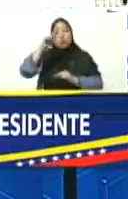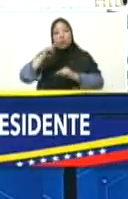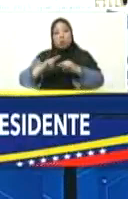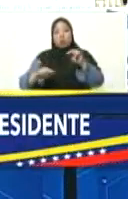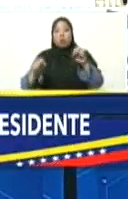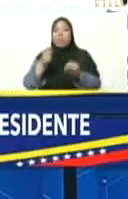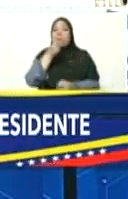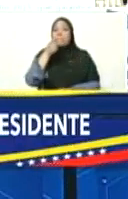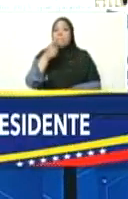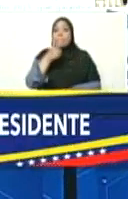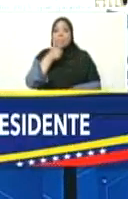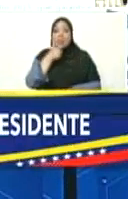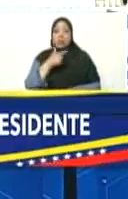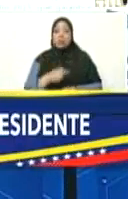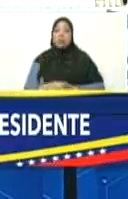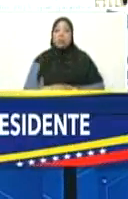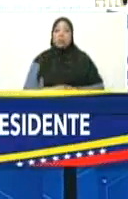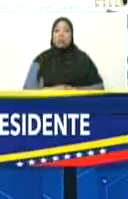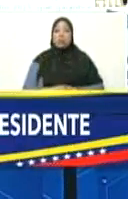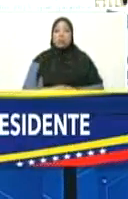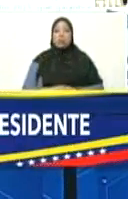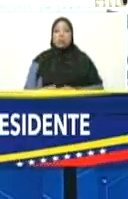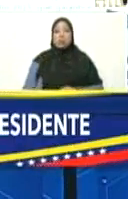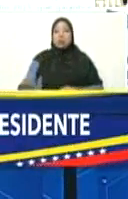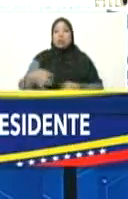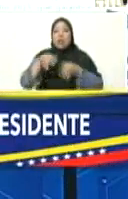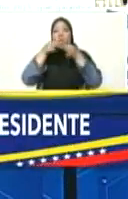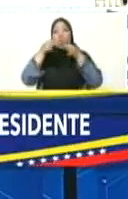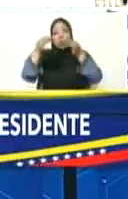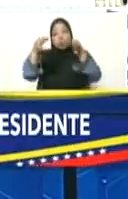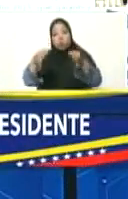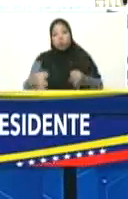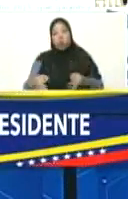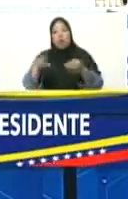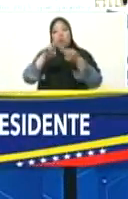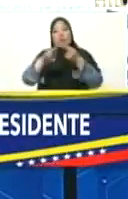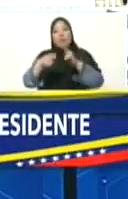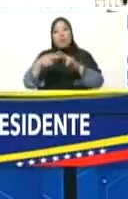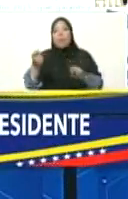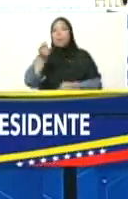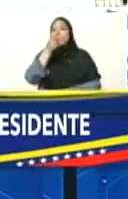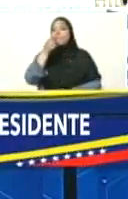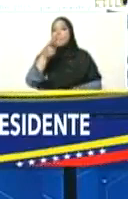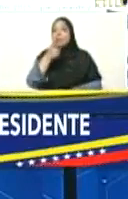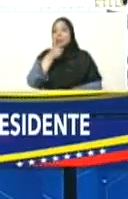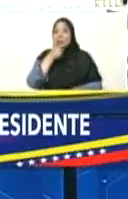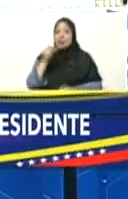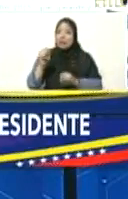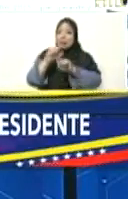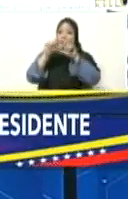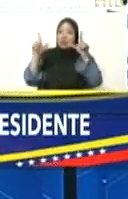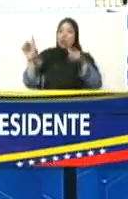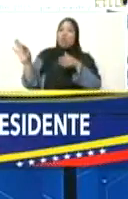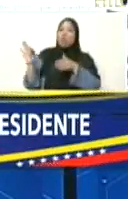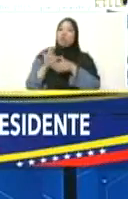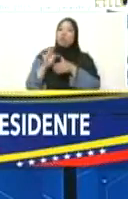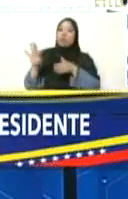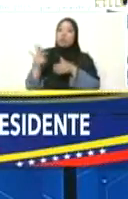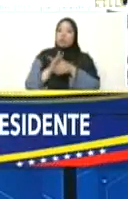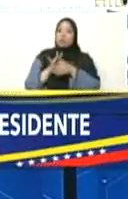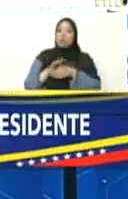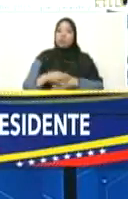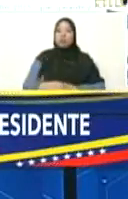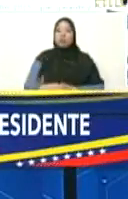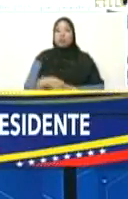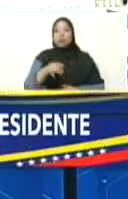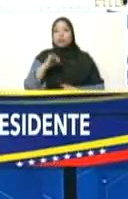maravillosas, ciudades seguras, en paz, bellas, brillantes, funcionales, y para